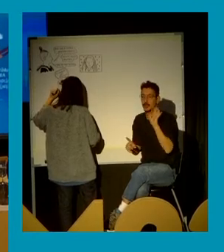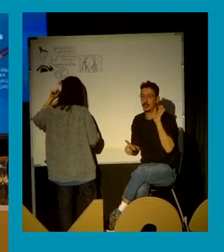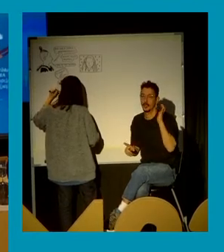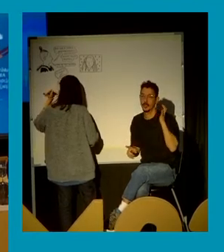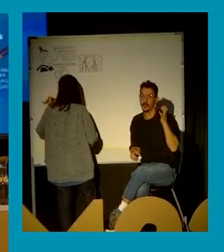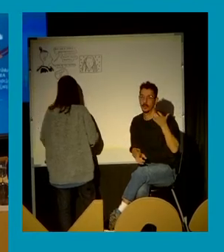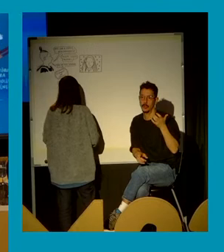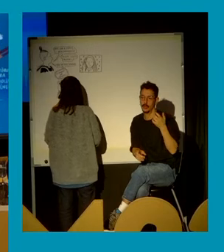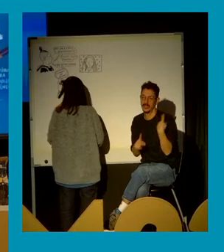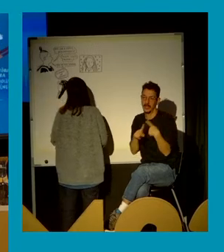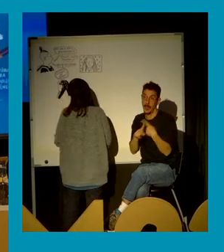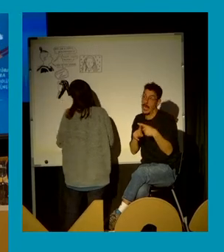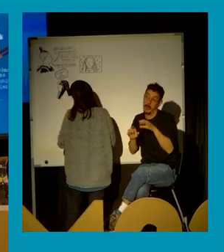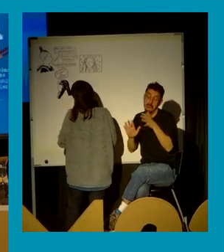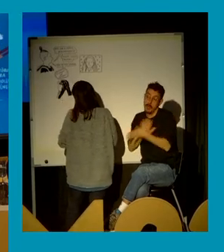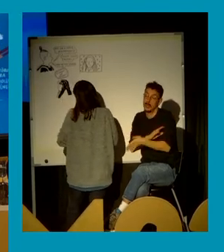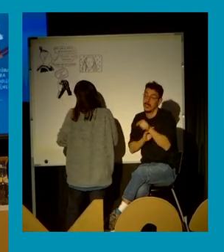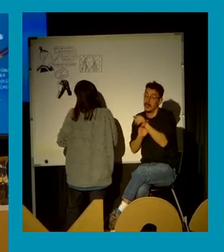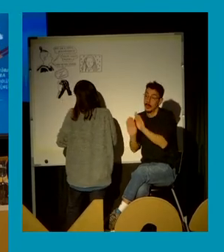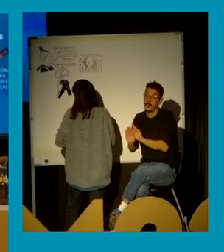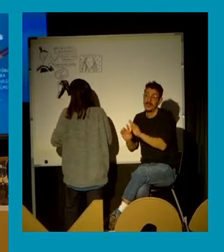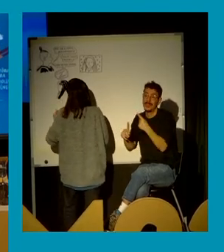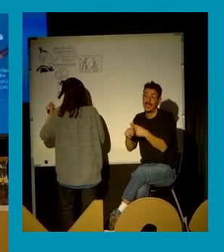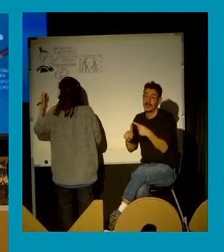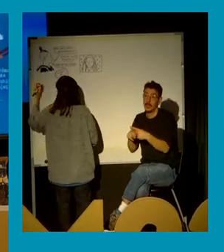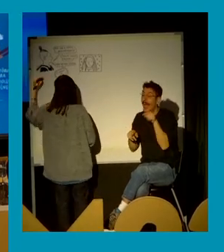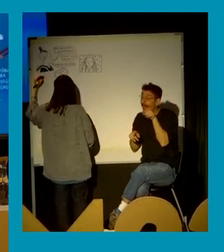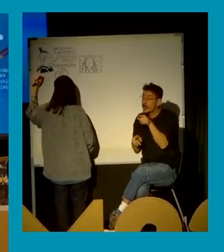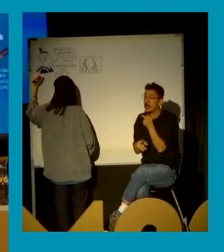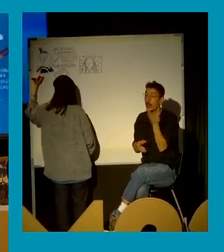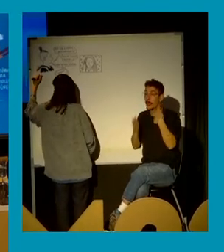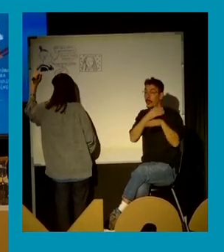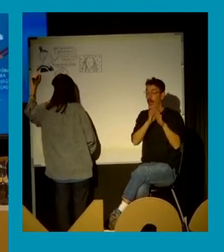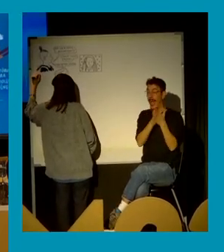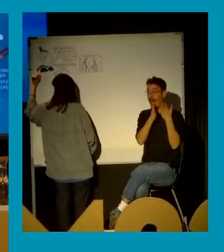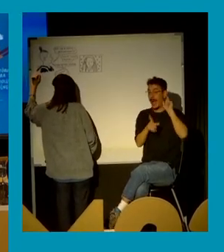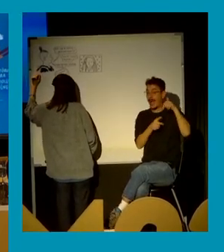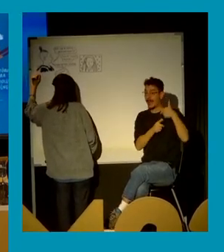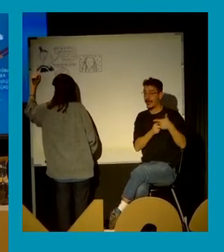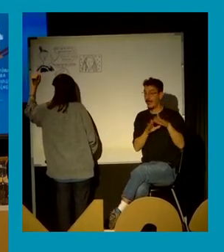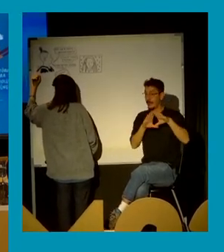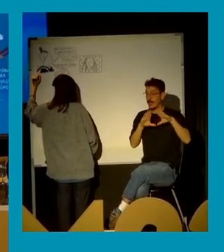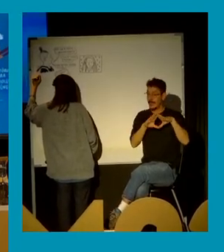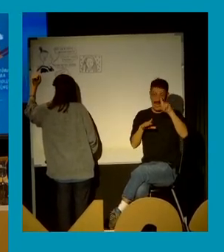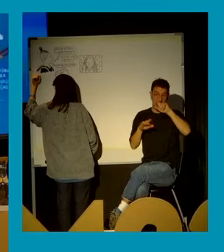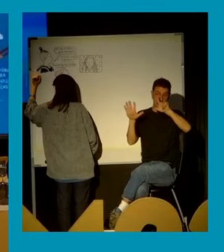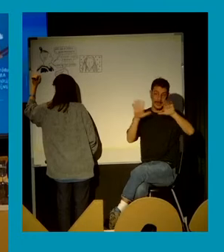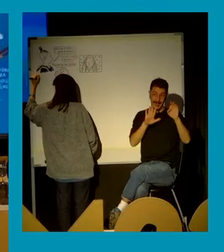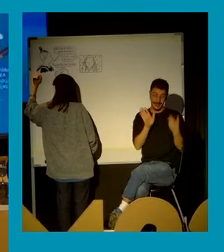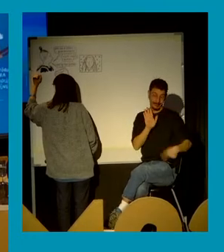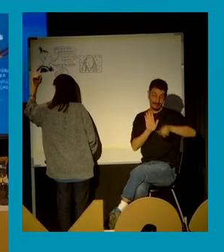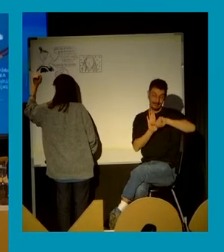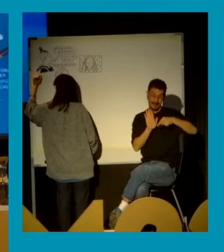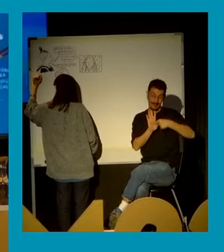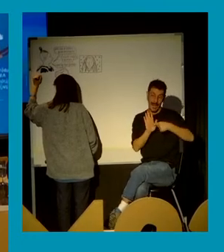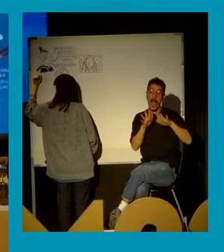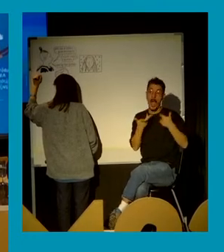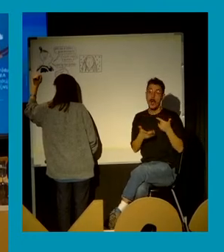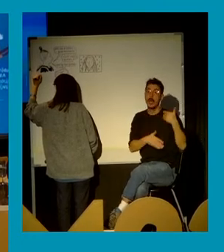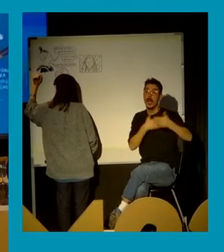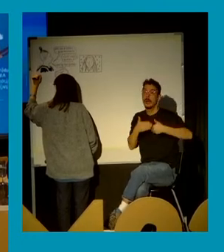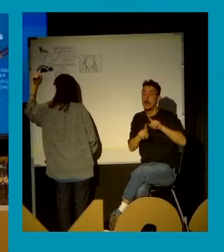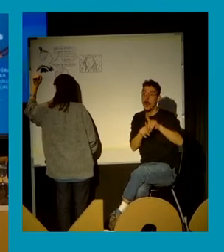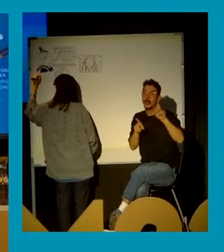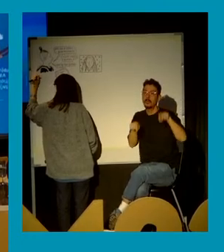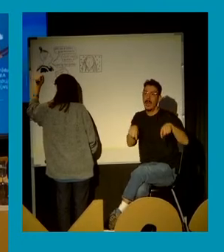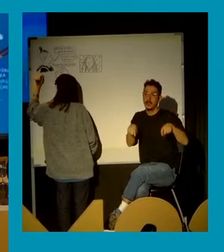acoso por razón de sexo, que estuvo en las agendas feministas en un inicio en los años 70 y que se ha quedado un poco en el, digamos, en el stand-by